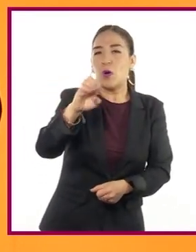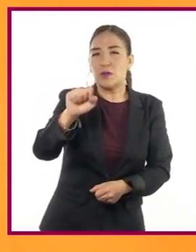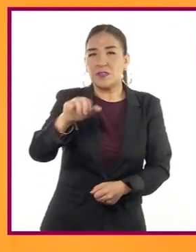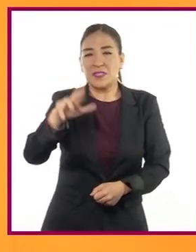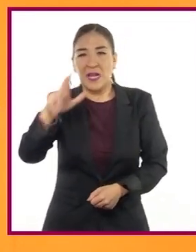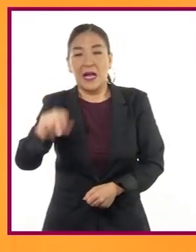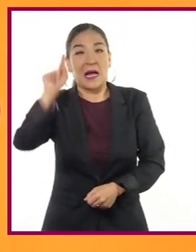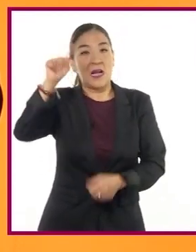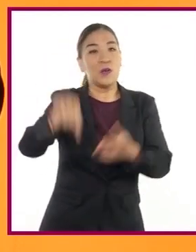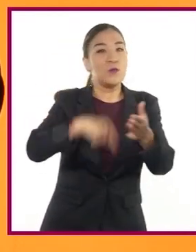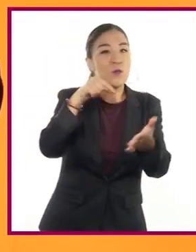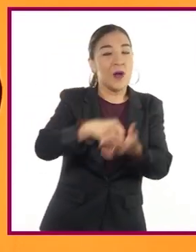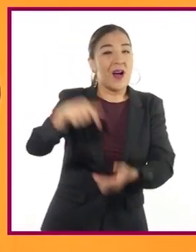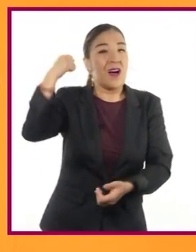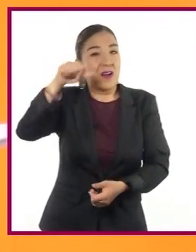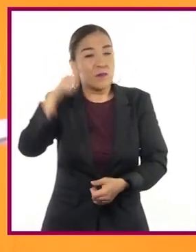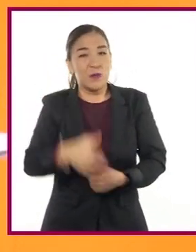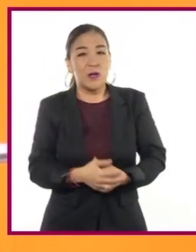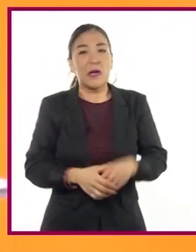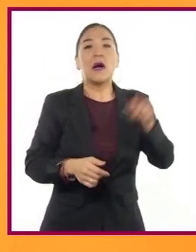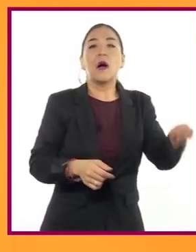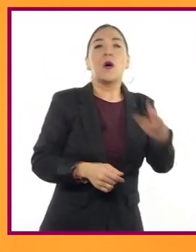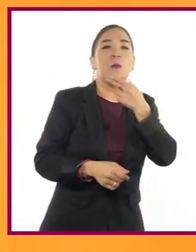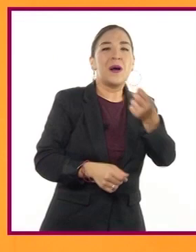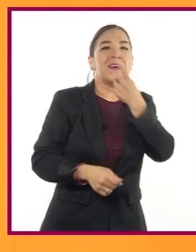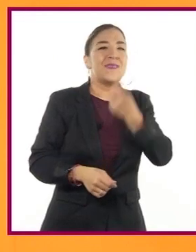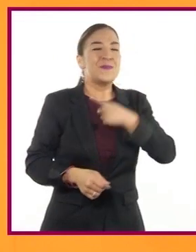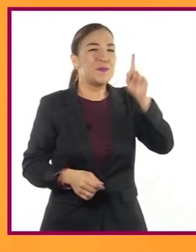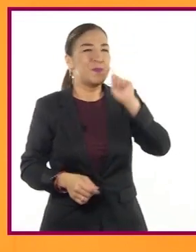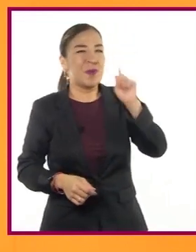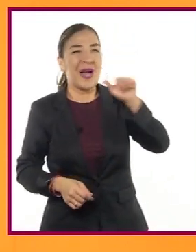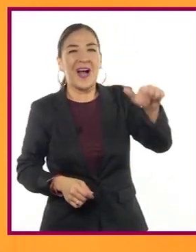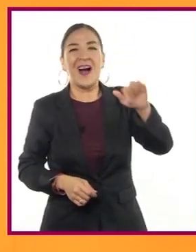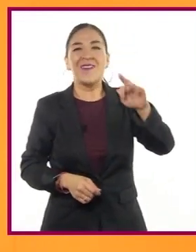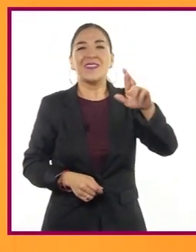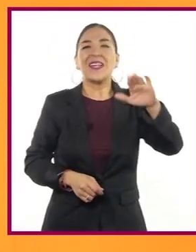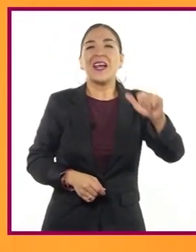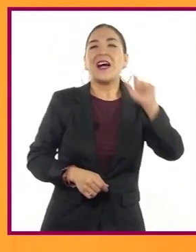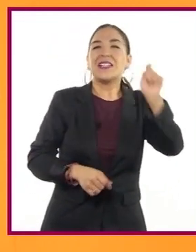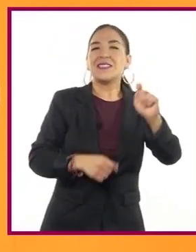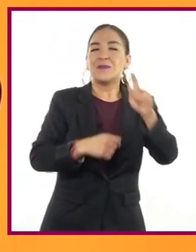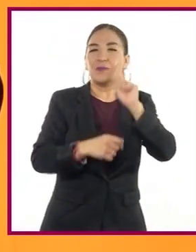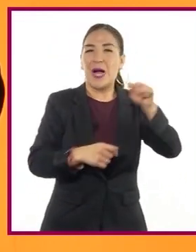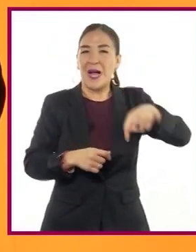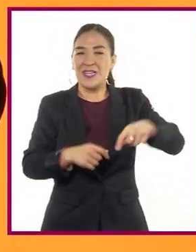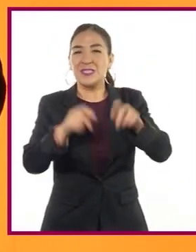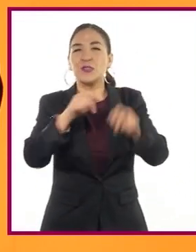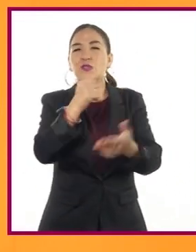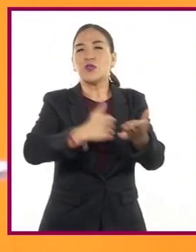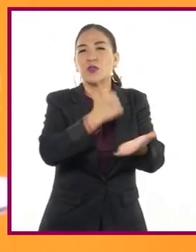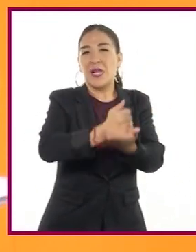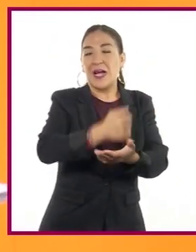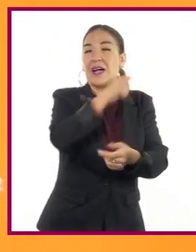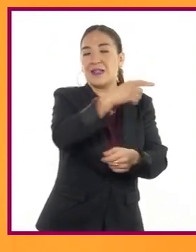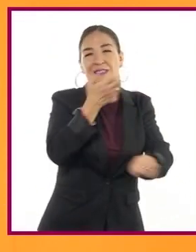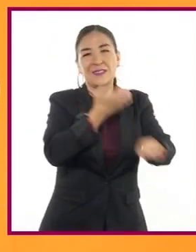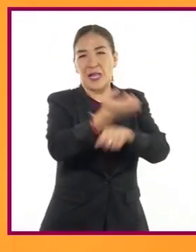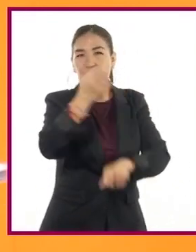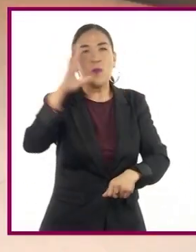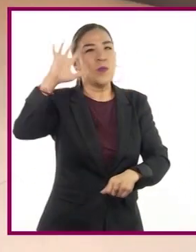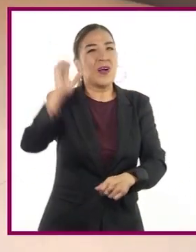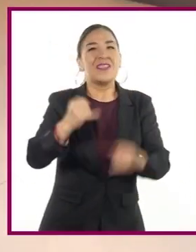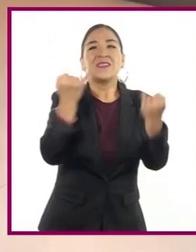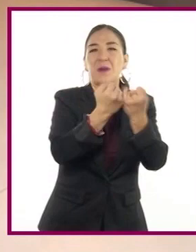en Acapulco y la que nos decía África al principio de la sesión sobre su comunidad en el estado de Morelos.